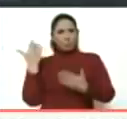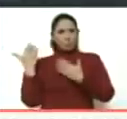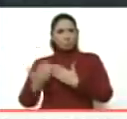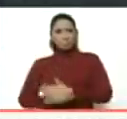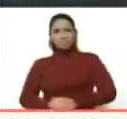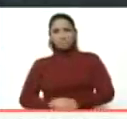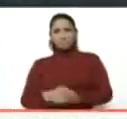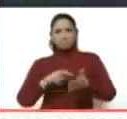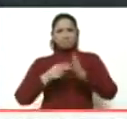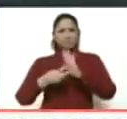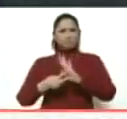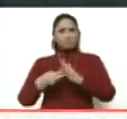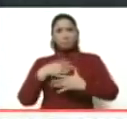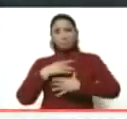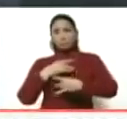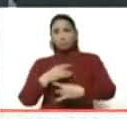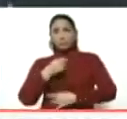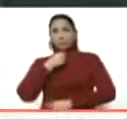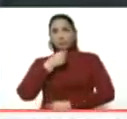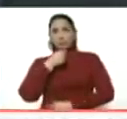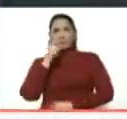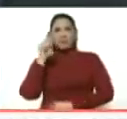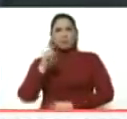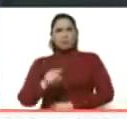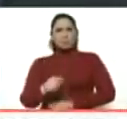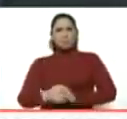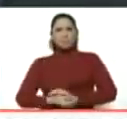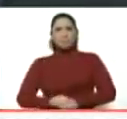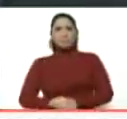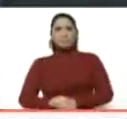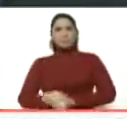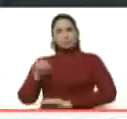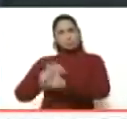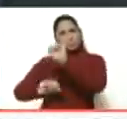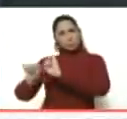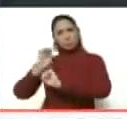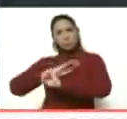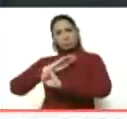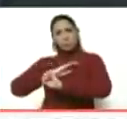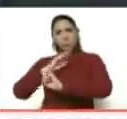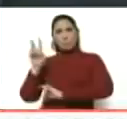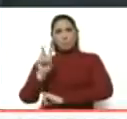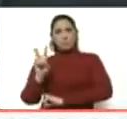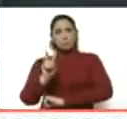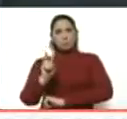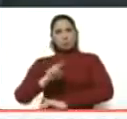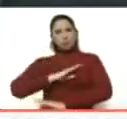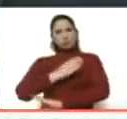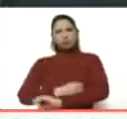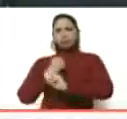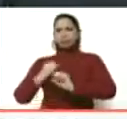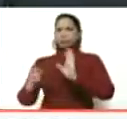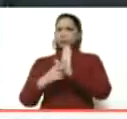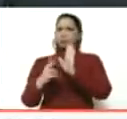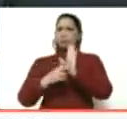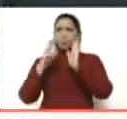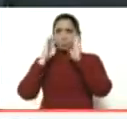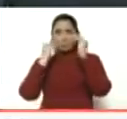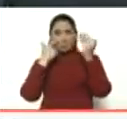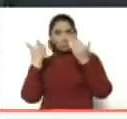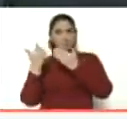ustedes lo que fue la interesante entrevista y sobre todo la referencia irrestricta de nuestro territorio con muchísimas verdades. Presta atención.